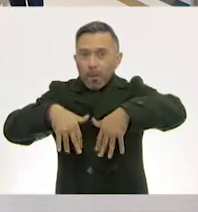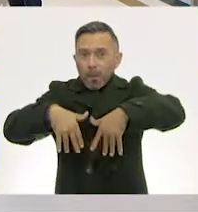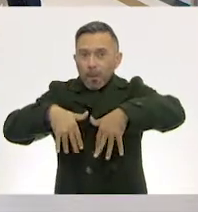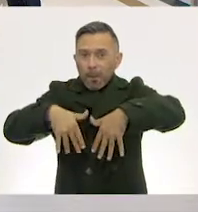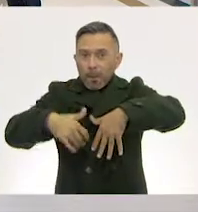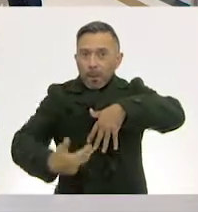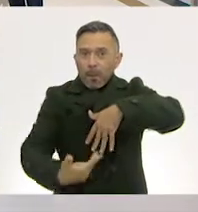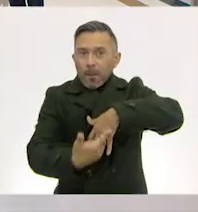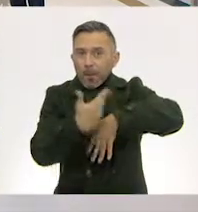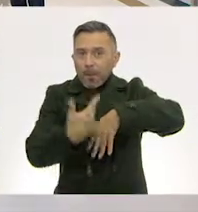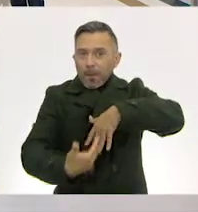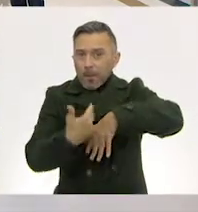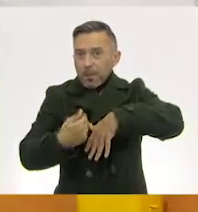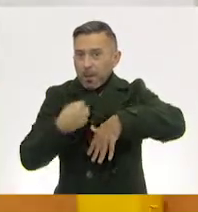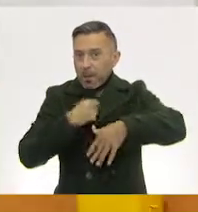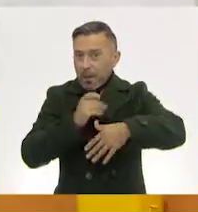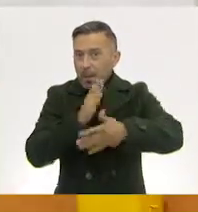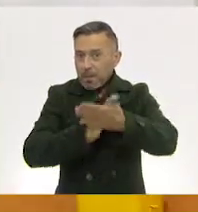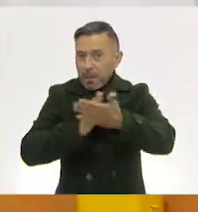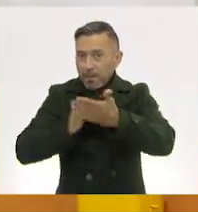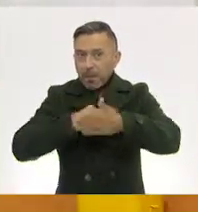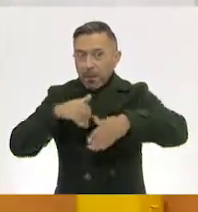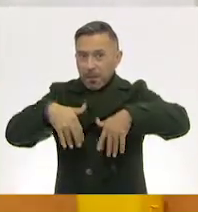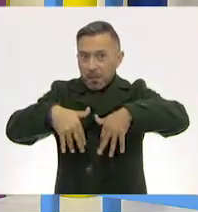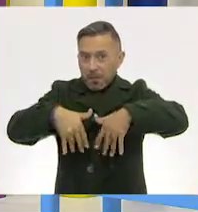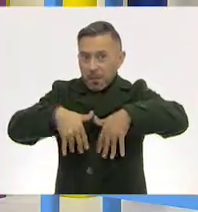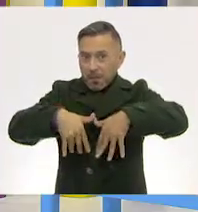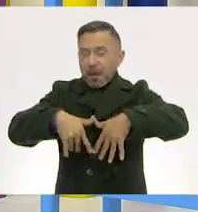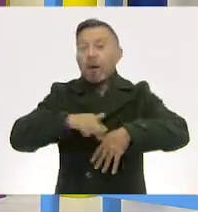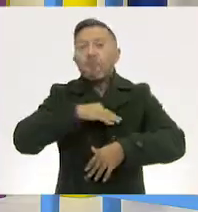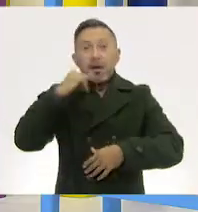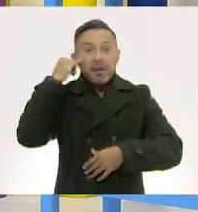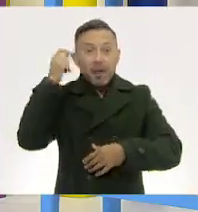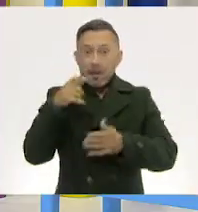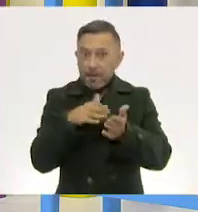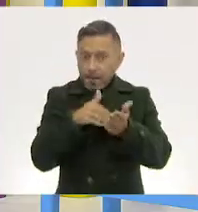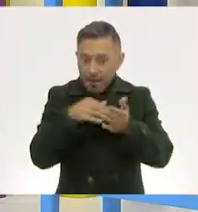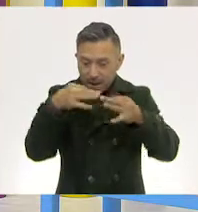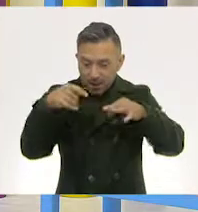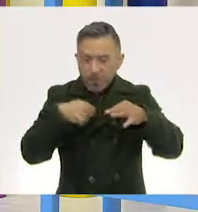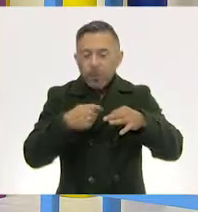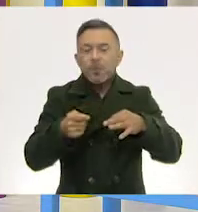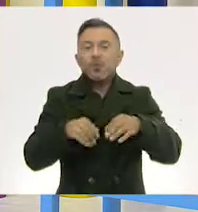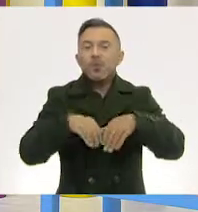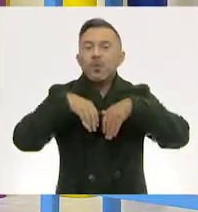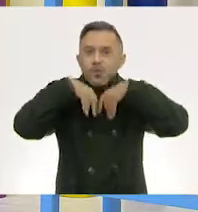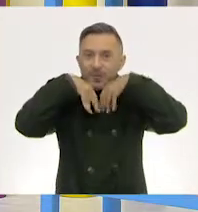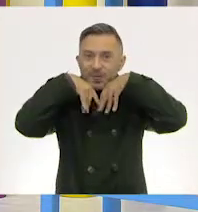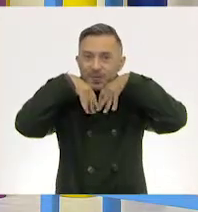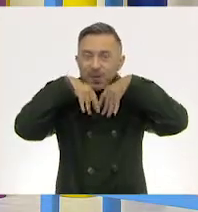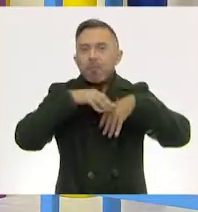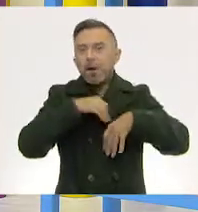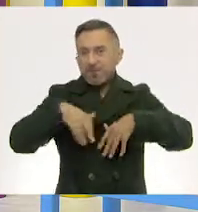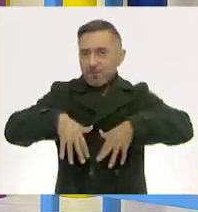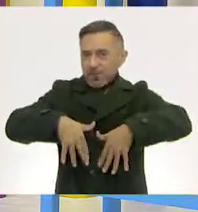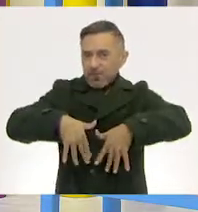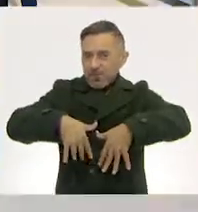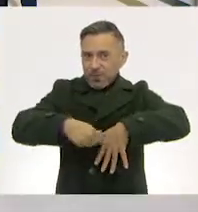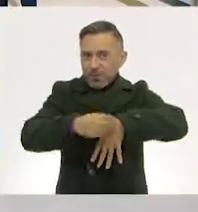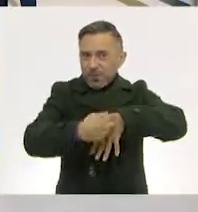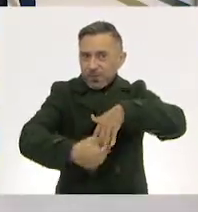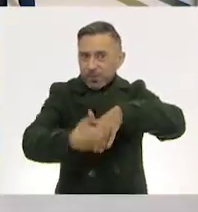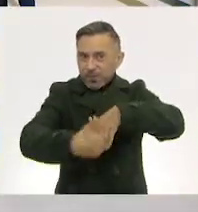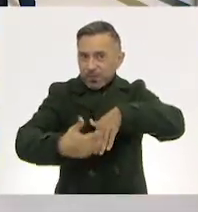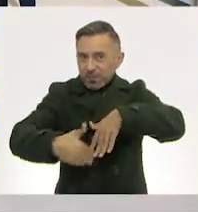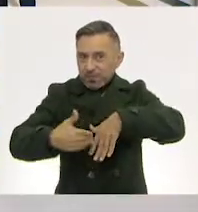También puede ser este movimiento. Sí, si hacen barbitas con papel, también se moverían así. Sí. Muy bien. Y bueno,